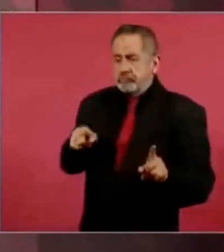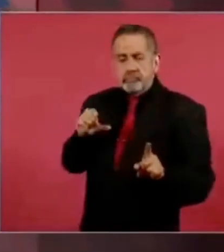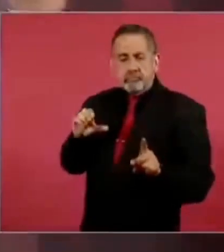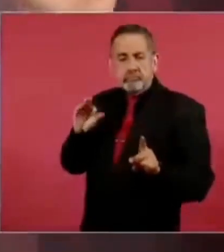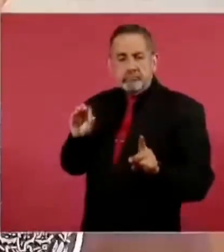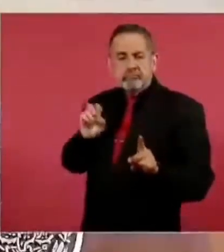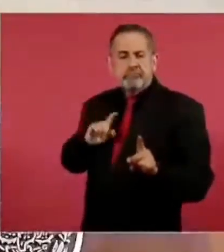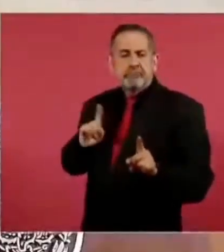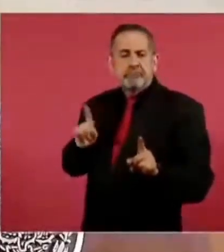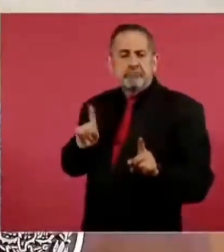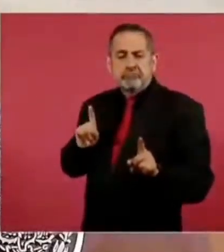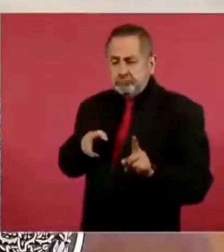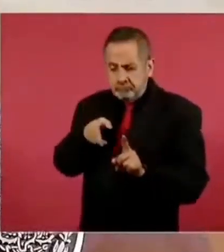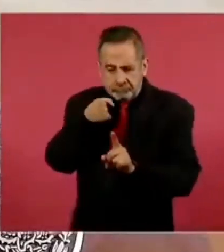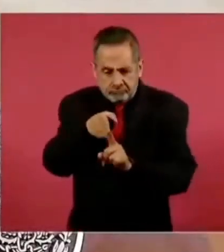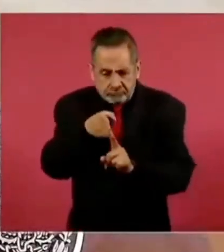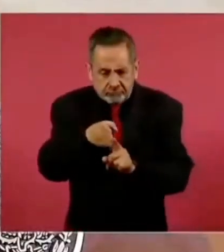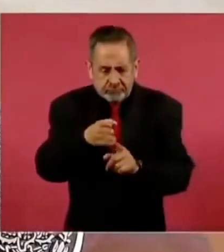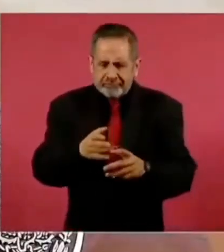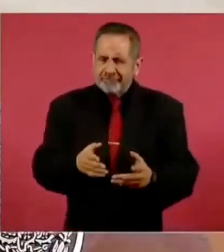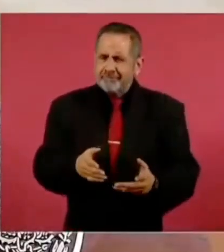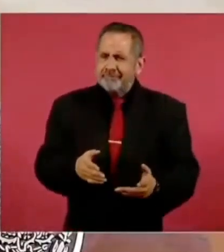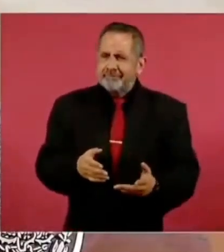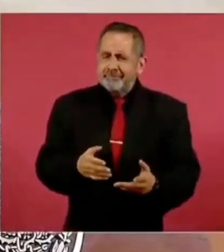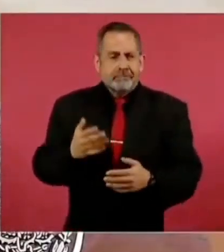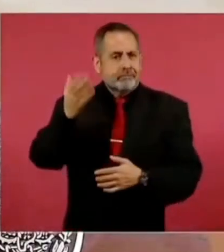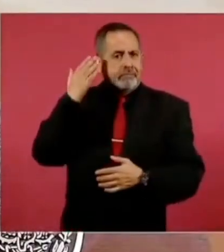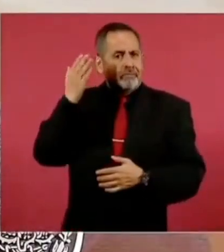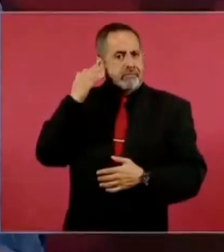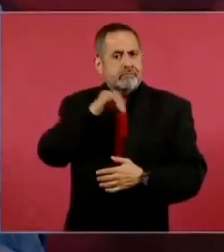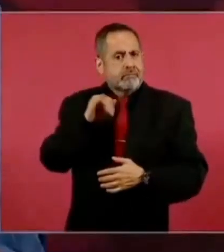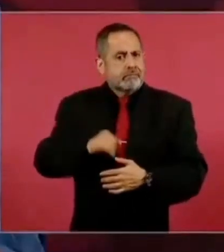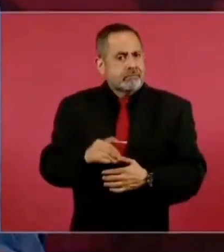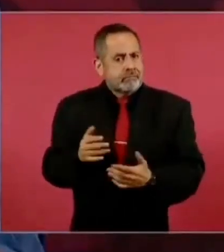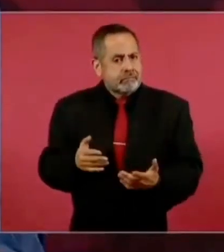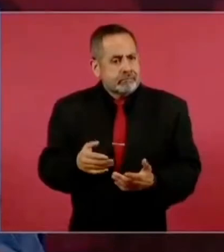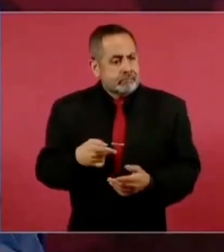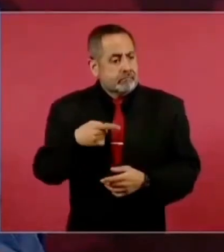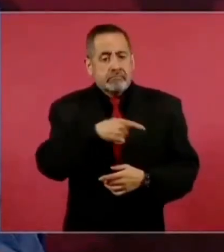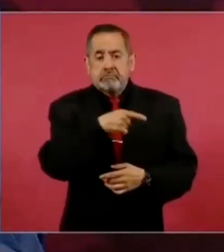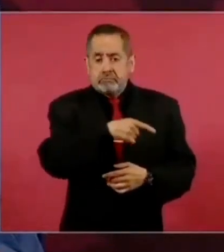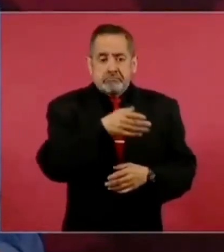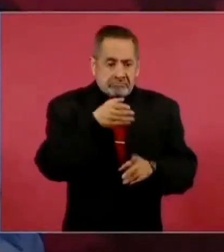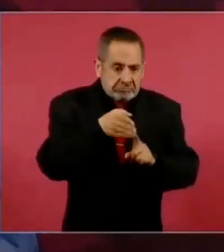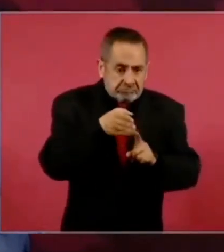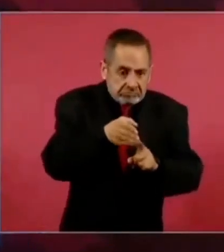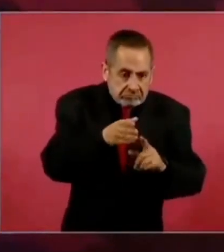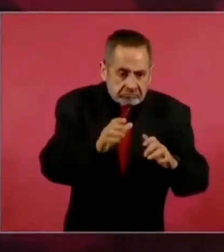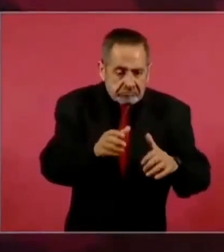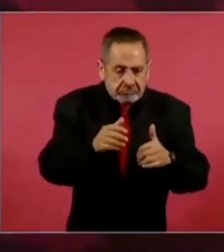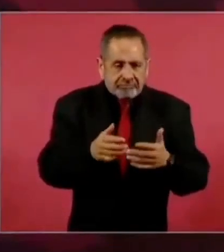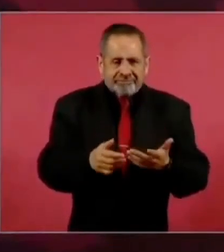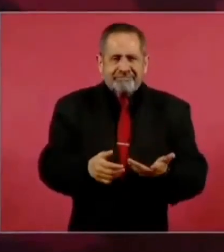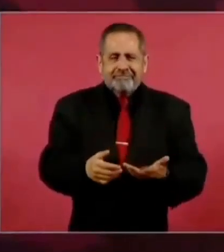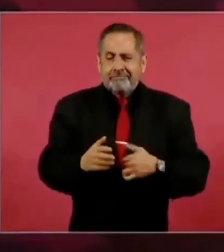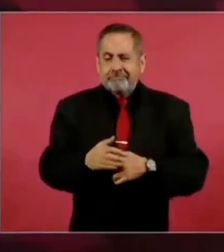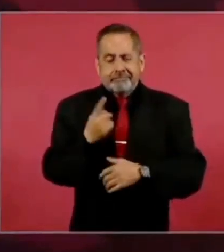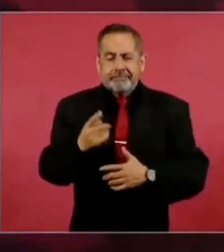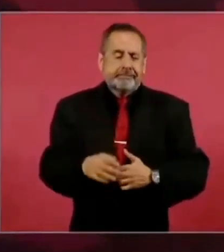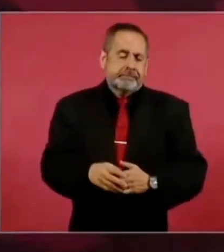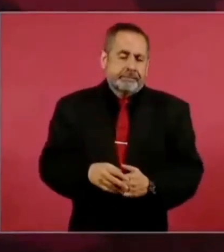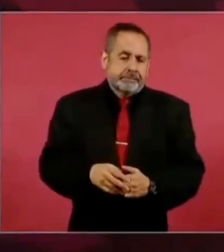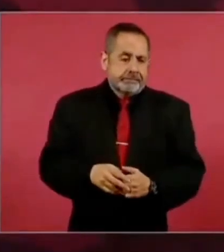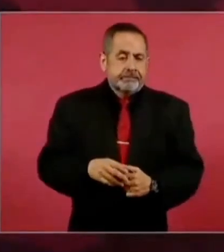nunca había sucedido, porque la